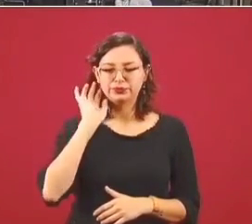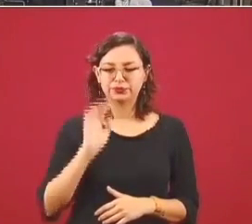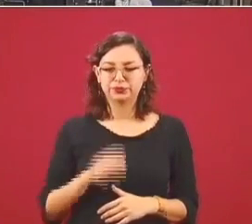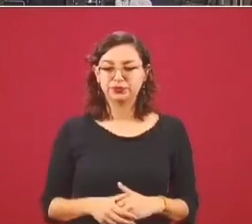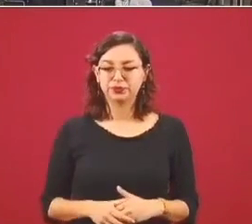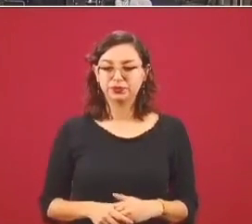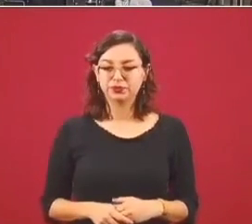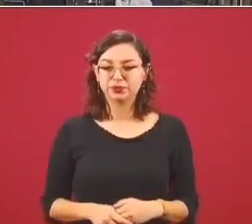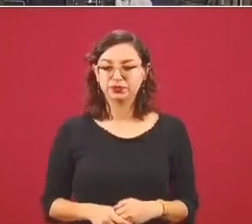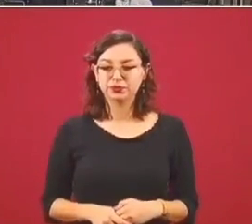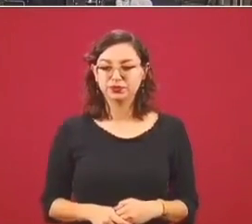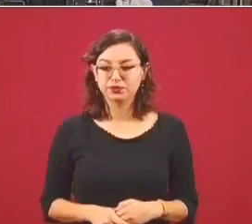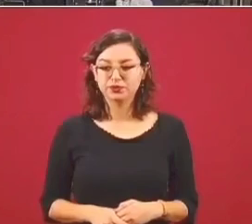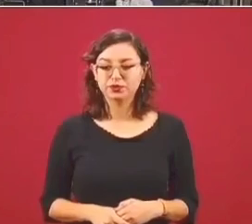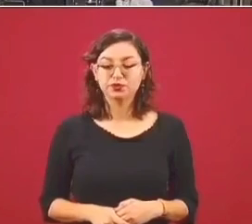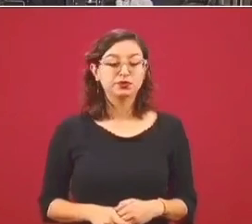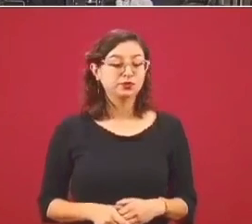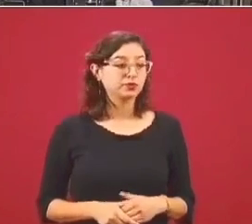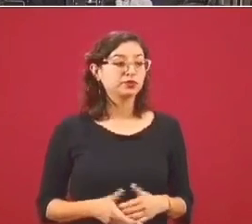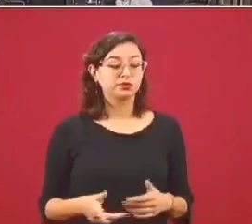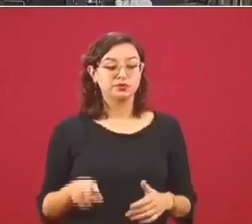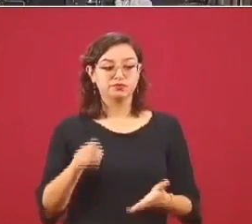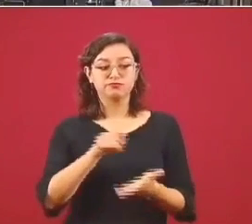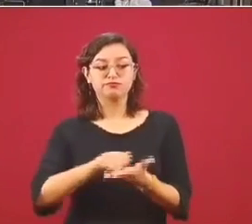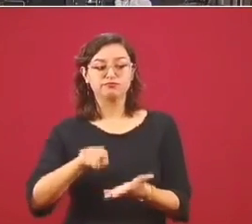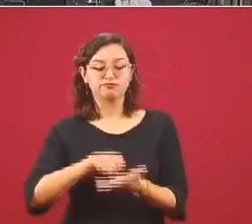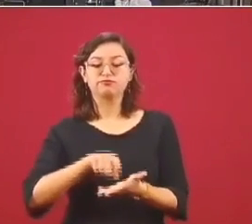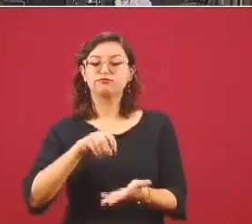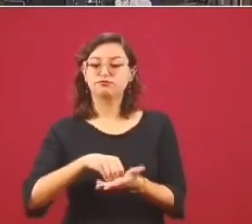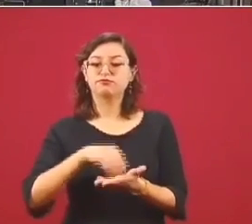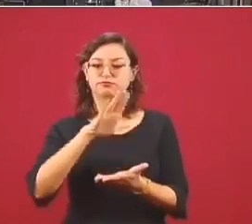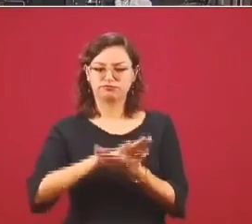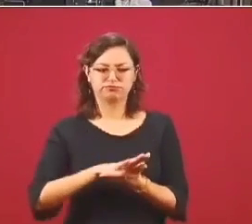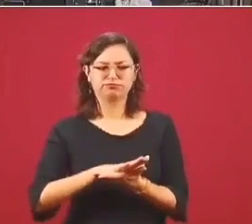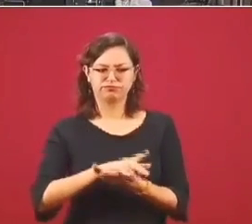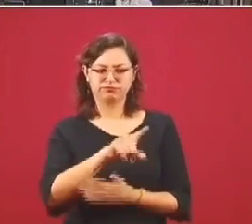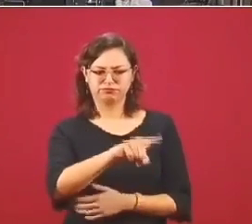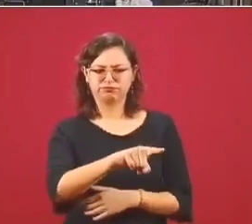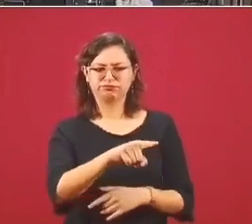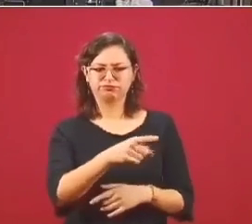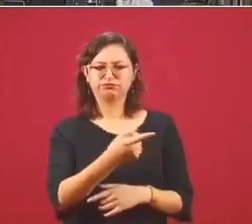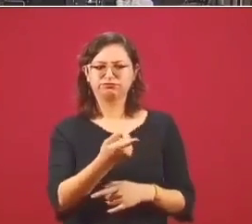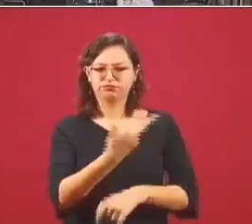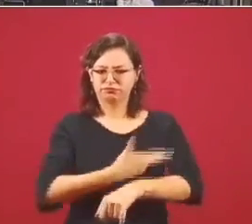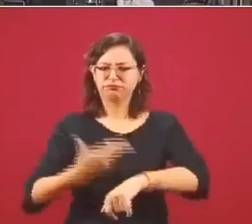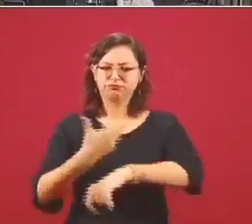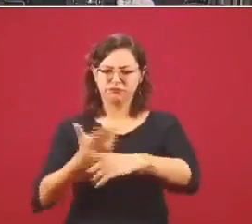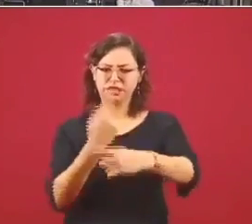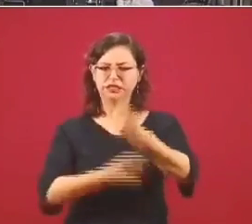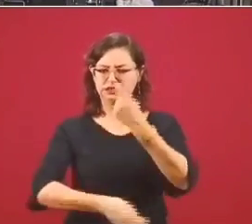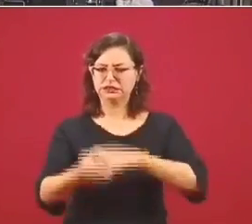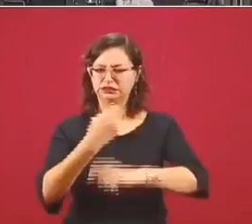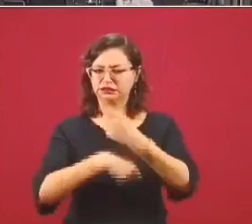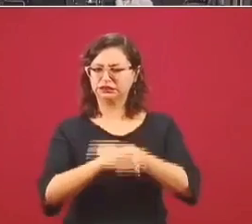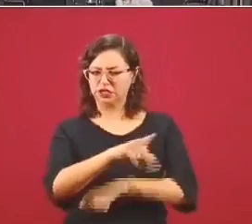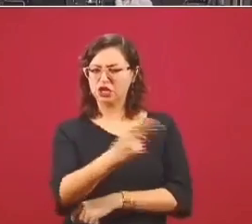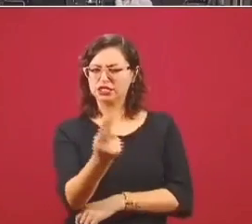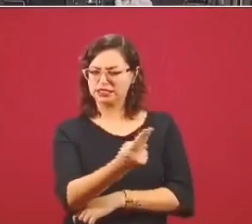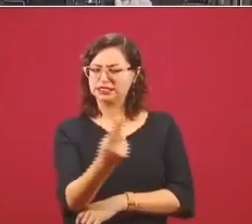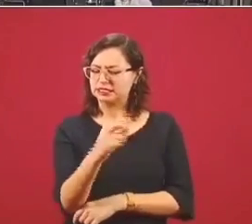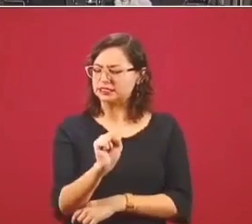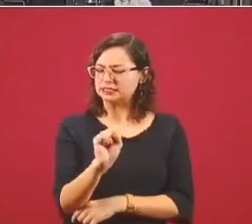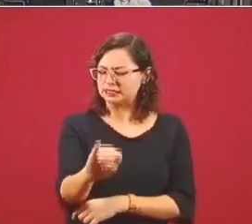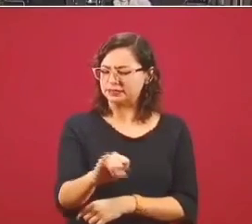tomamos la nota sobre la gestión a la que